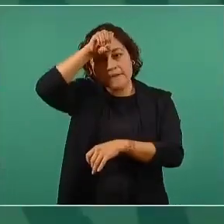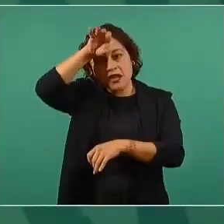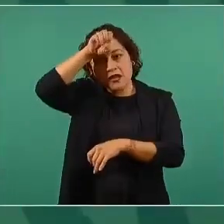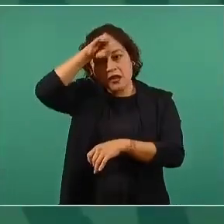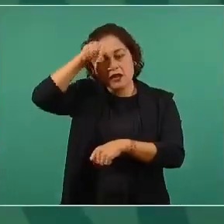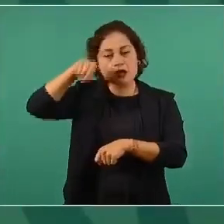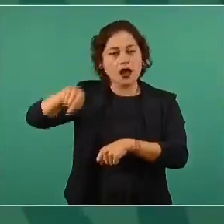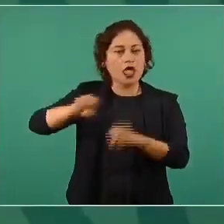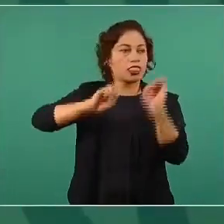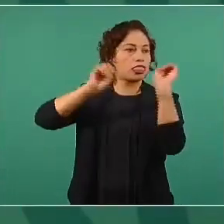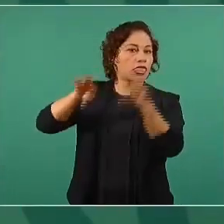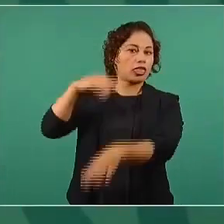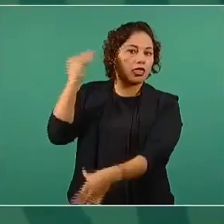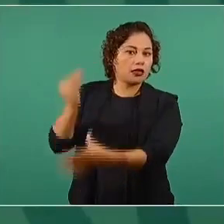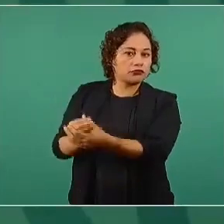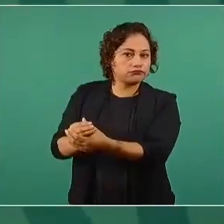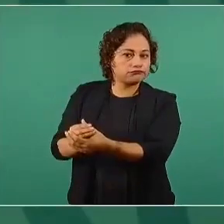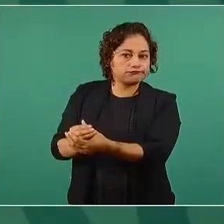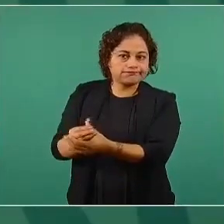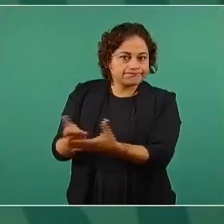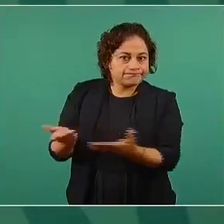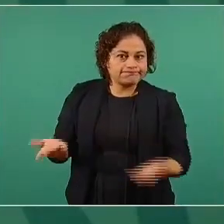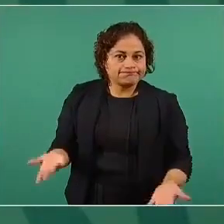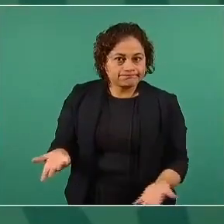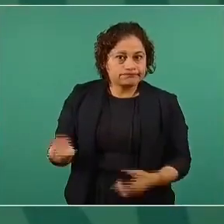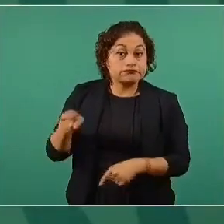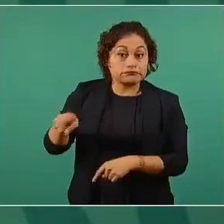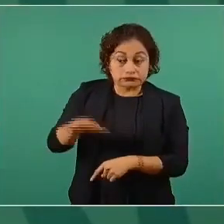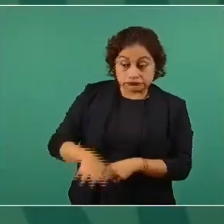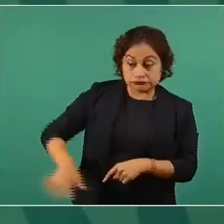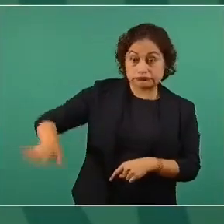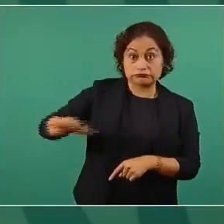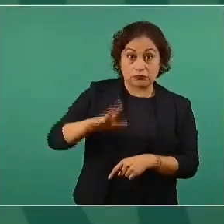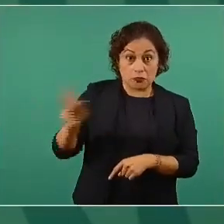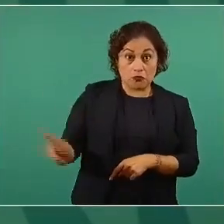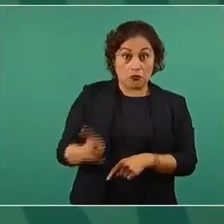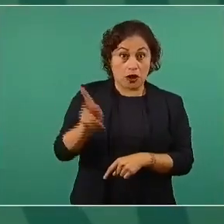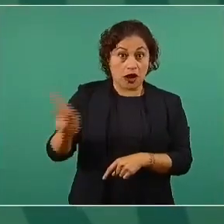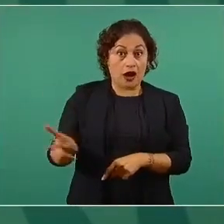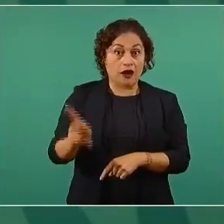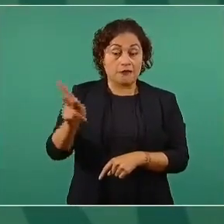con mucha confrontación de